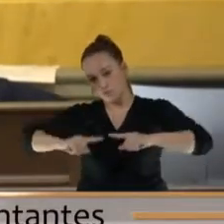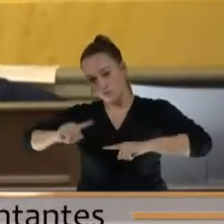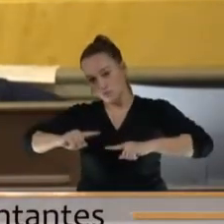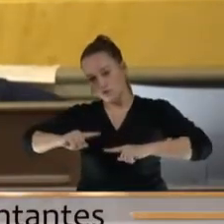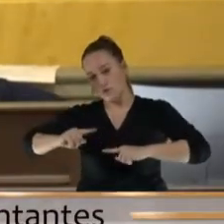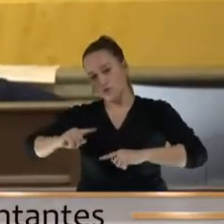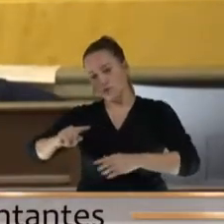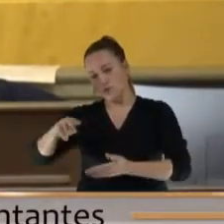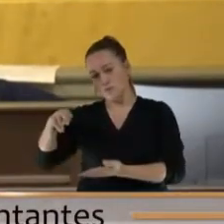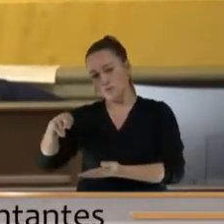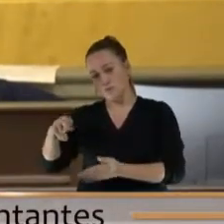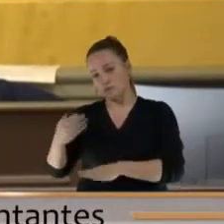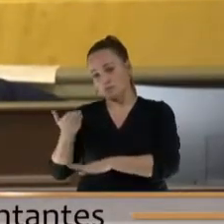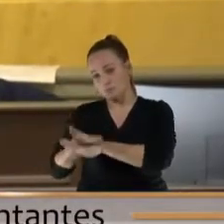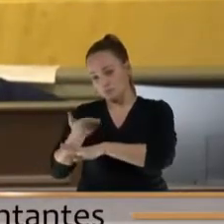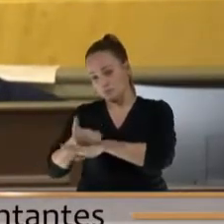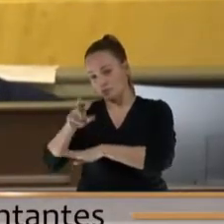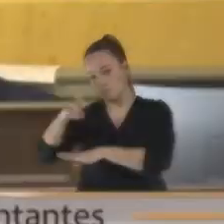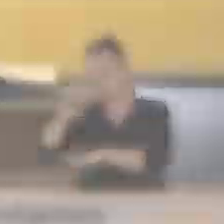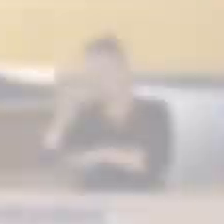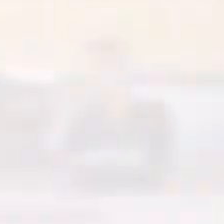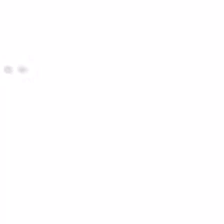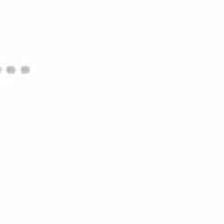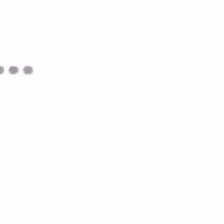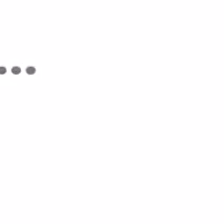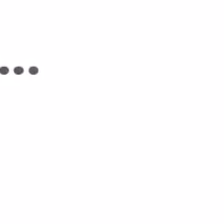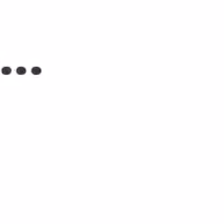Padilla también nos manifieste al respecto